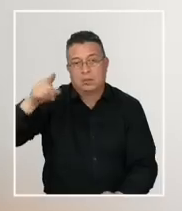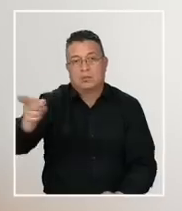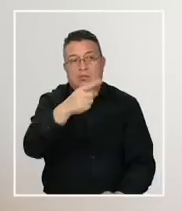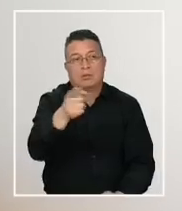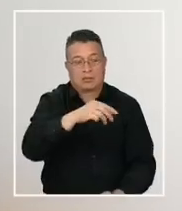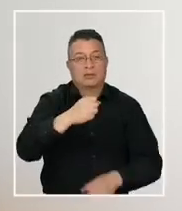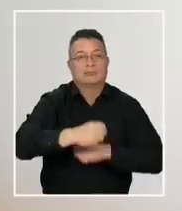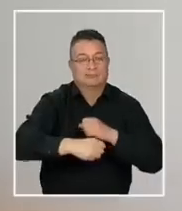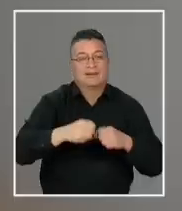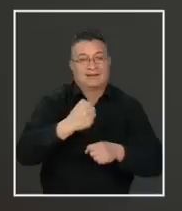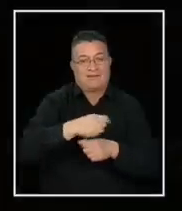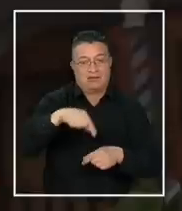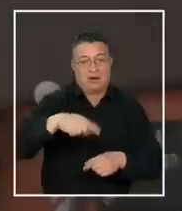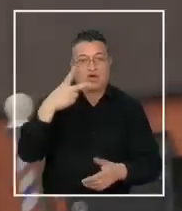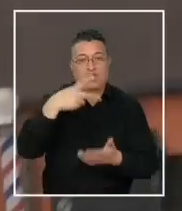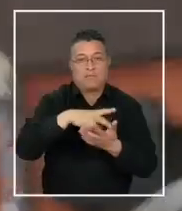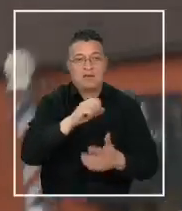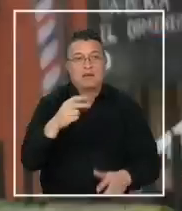desde 2022.